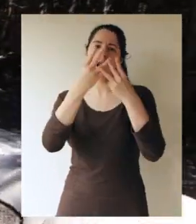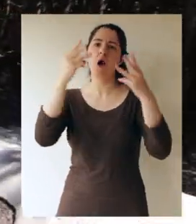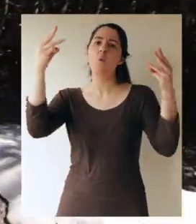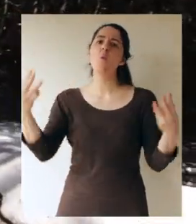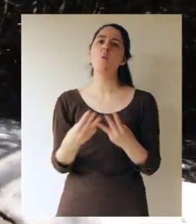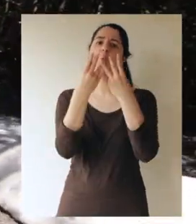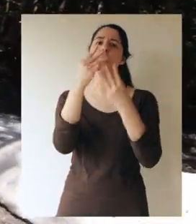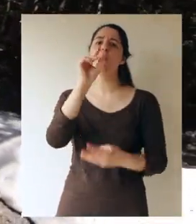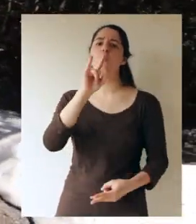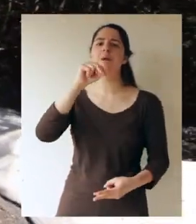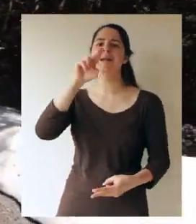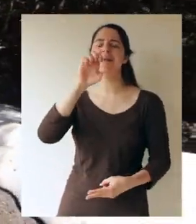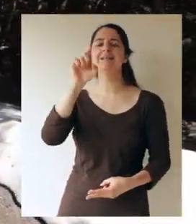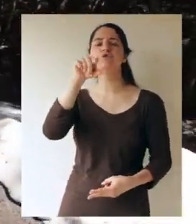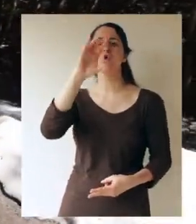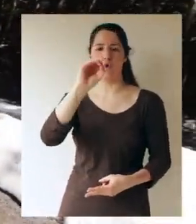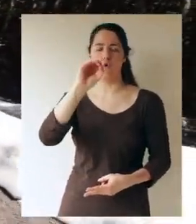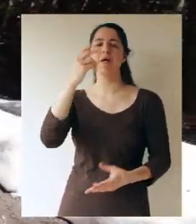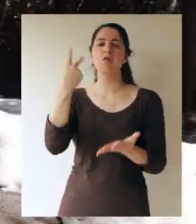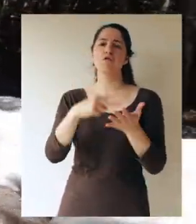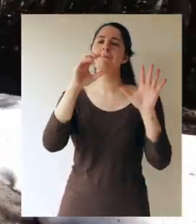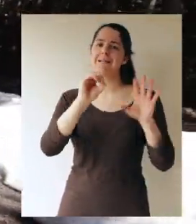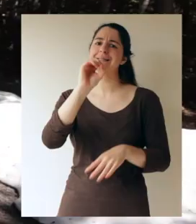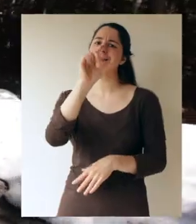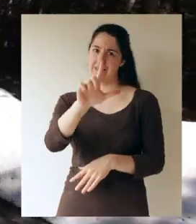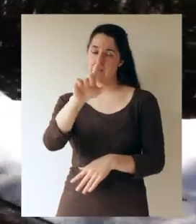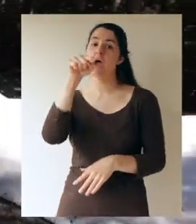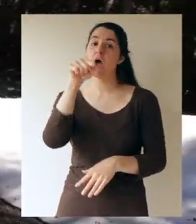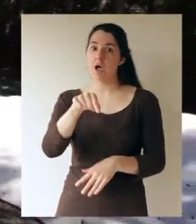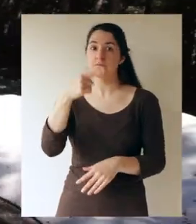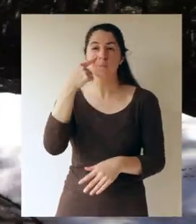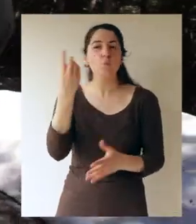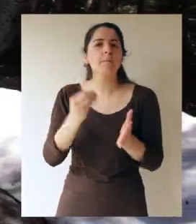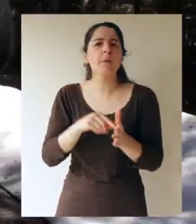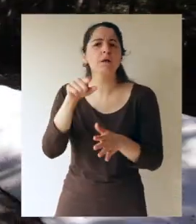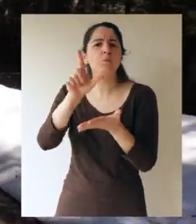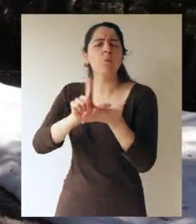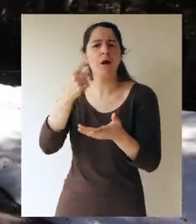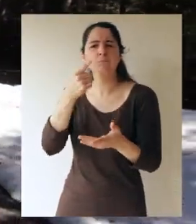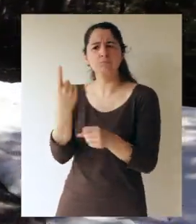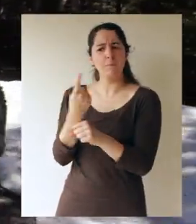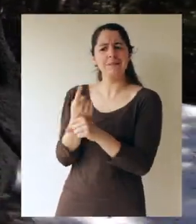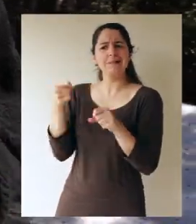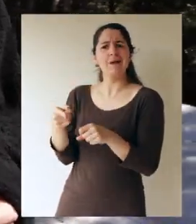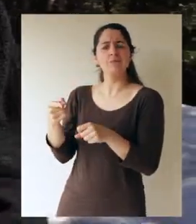en el año 2007. Para conocer más sobre este lugar, vamos a ir a conversar con el Guardaparques Juan